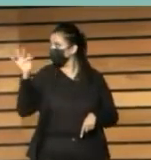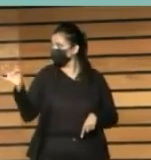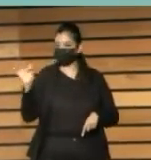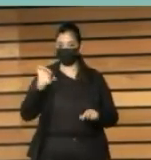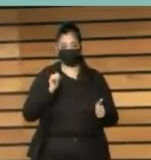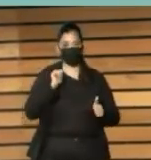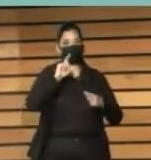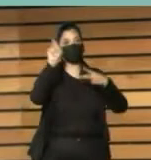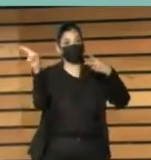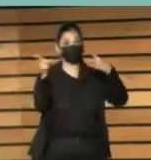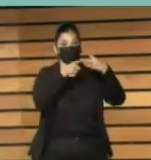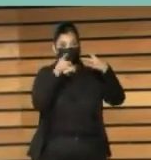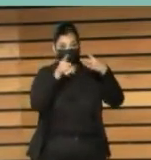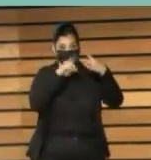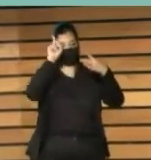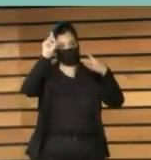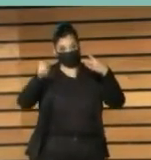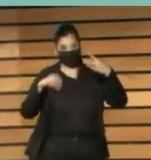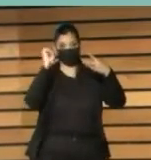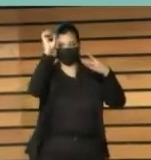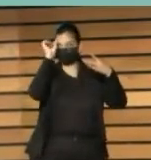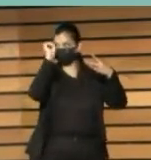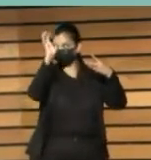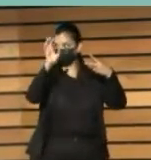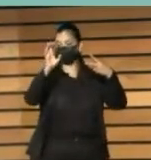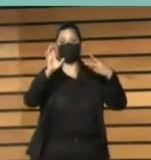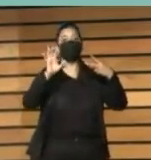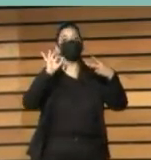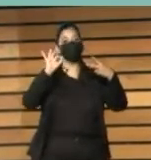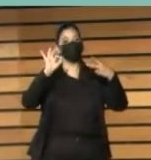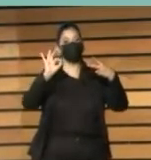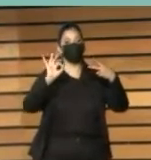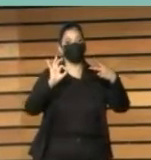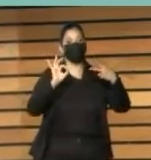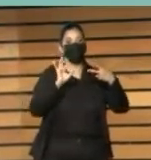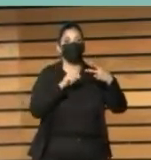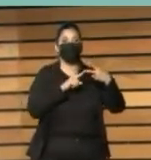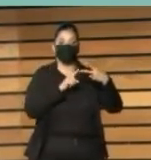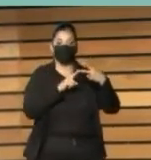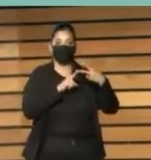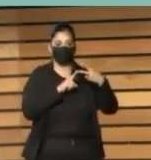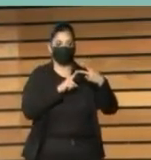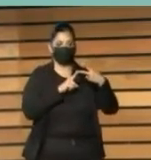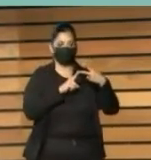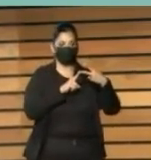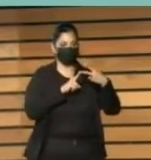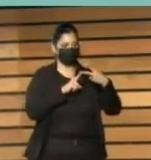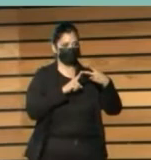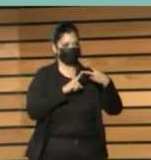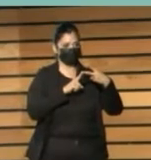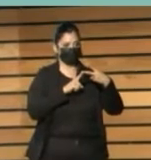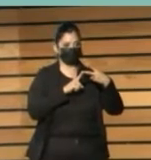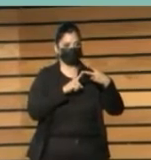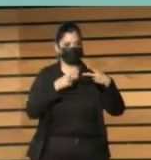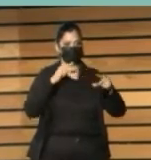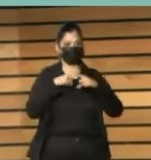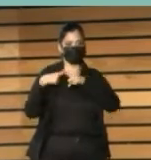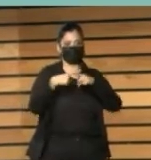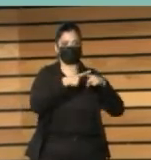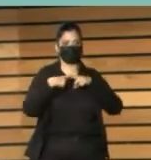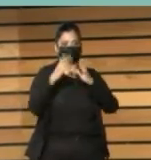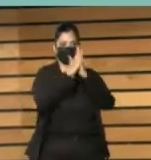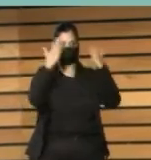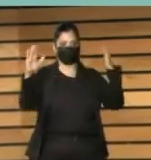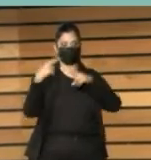La segunda comunicación se titula Haz una Centro de Mediateca BBK más que una